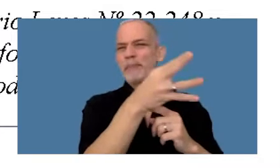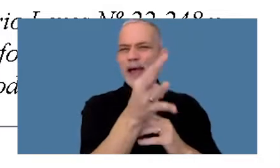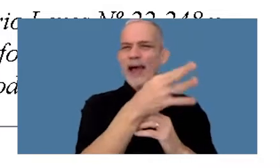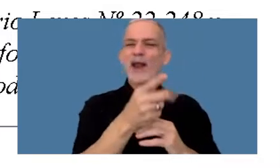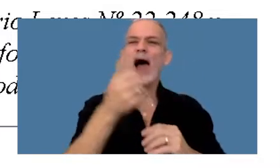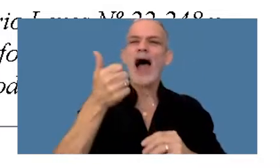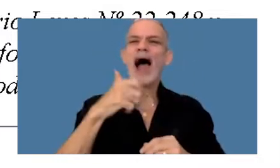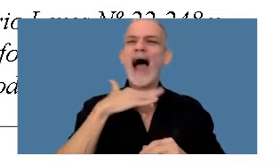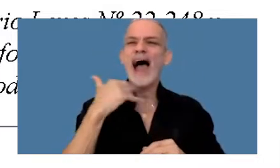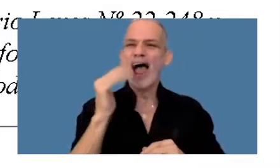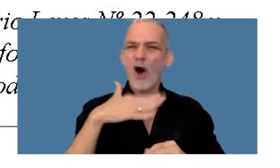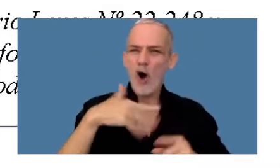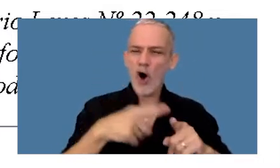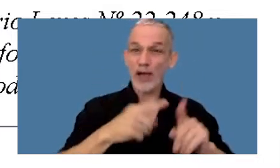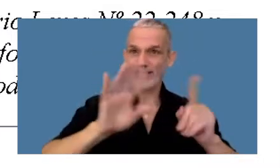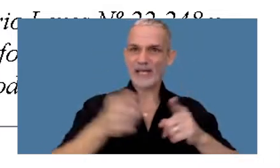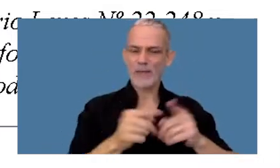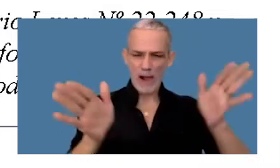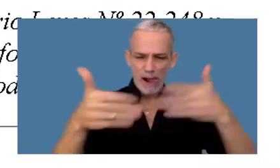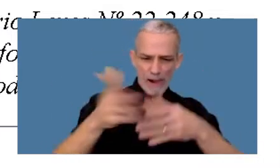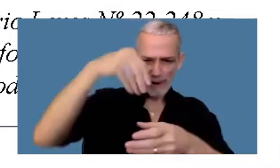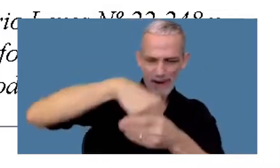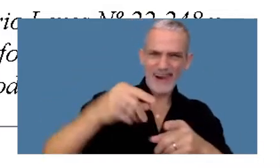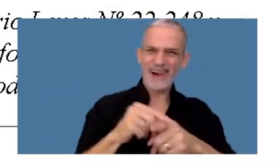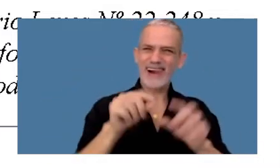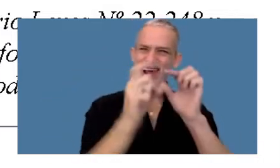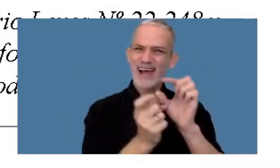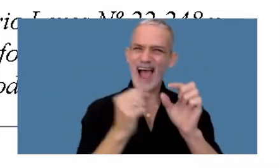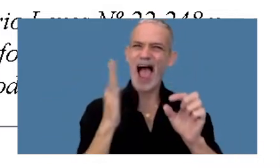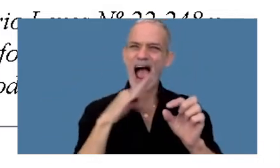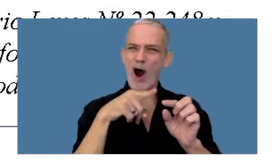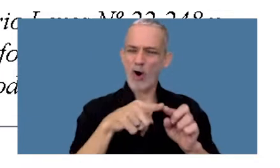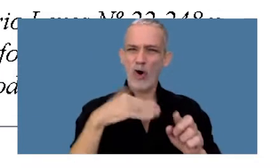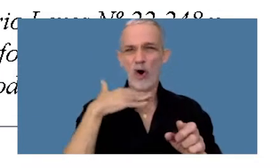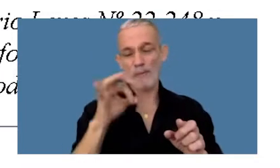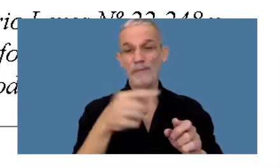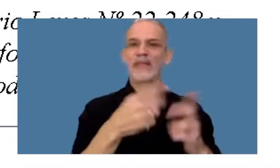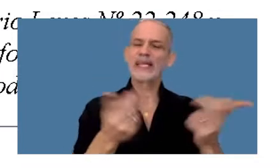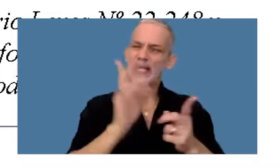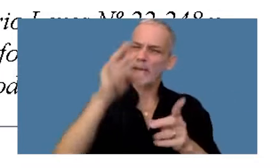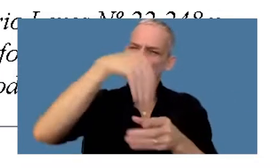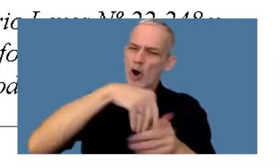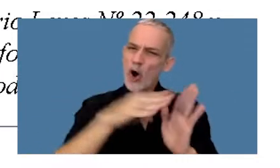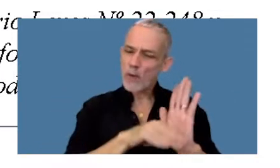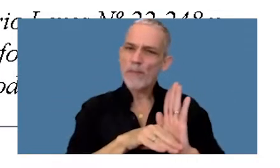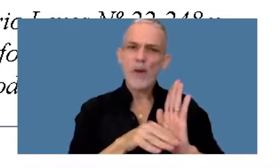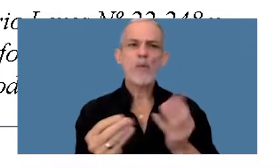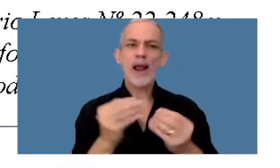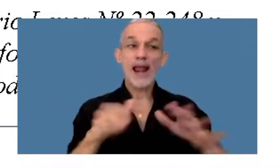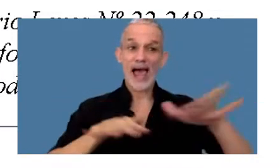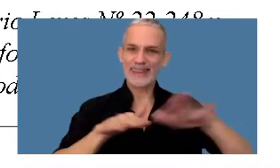de ajo, además de empaque de ajo. En esta presunción también incorporan las